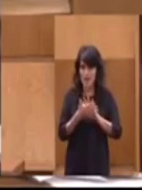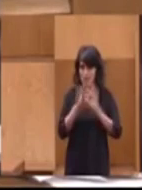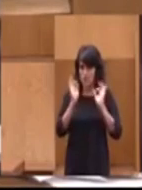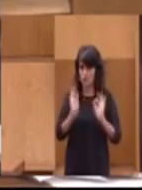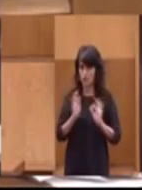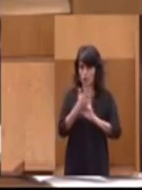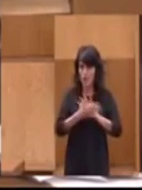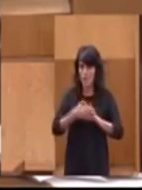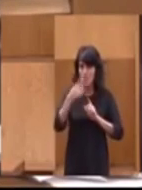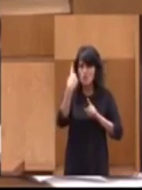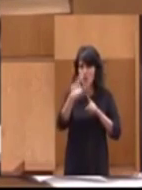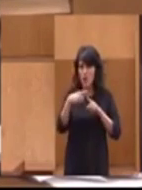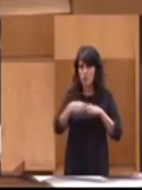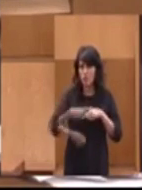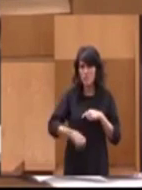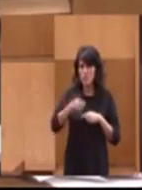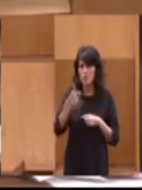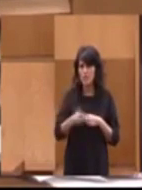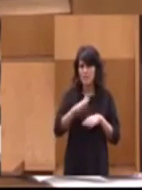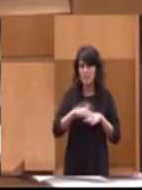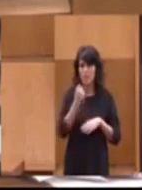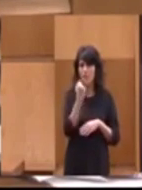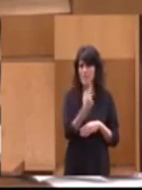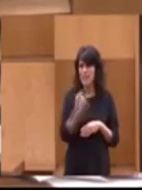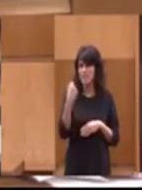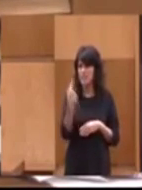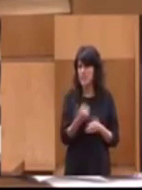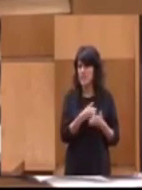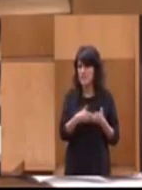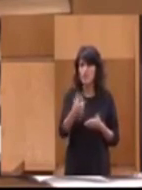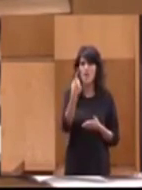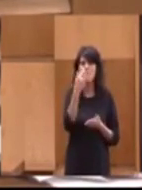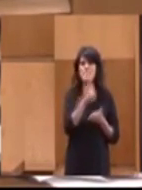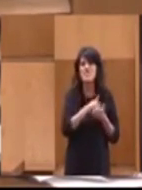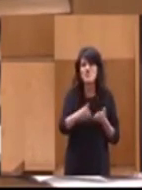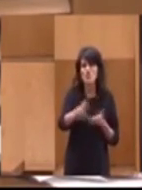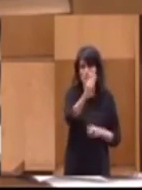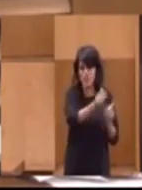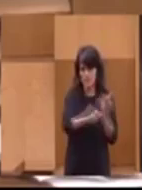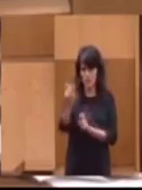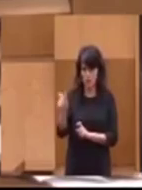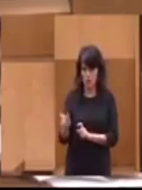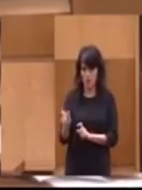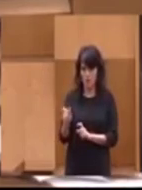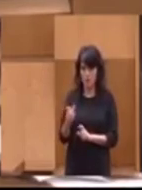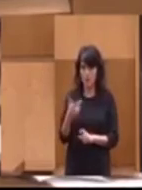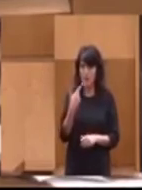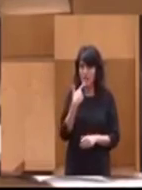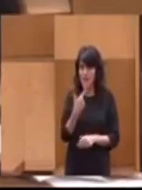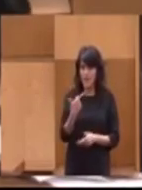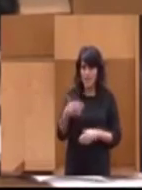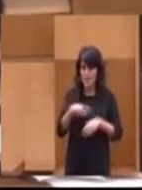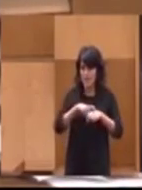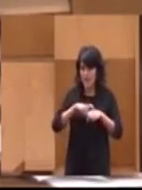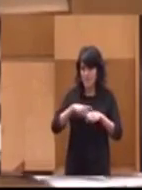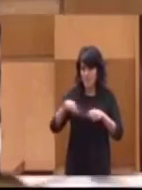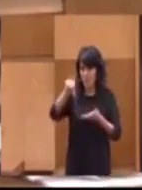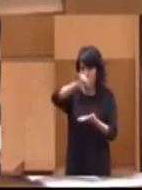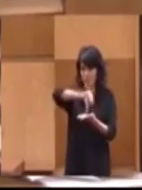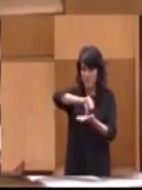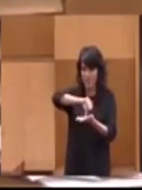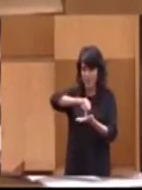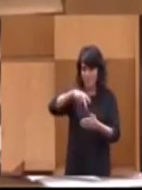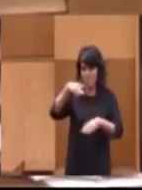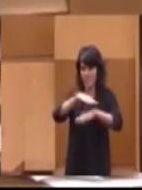cosa que es importantísima para miles y miles de personas, para millones en este caso, y que constituye un elemento central de nuestro estado de